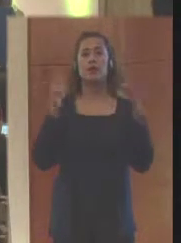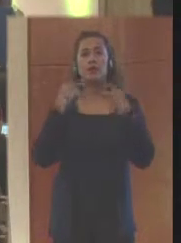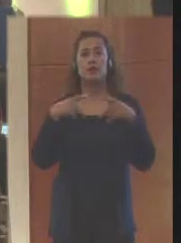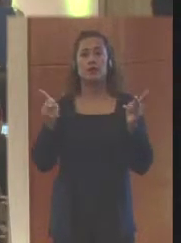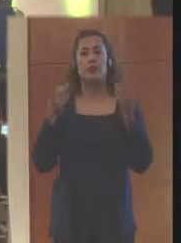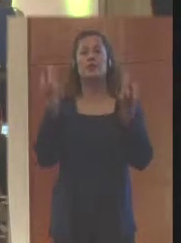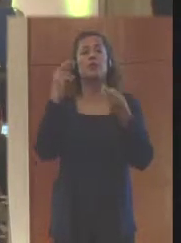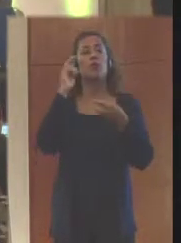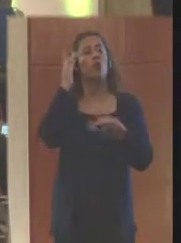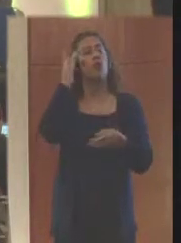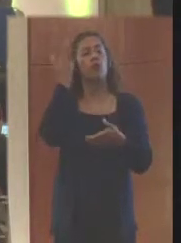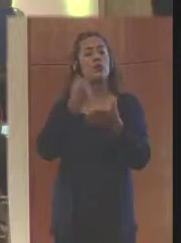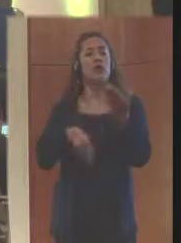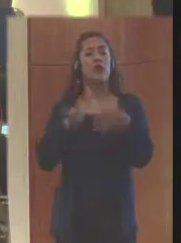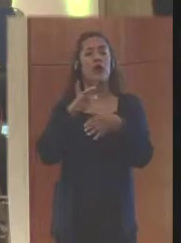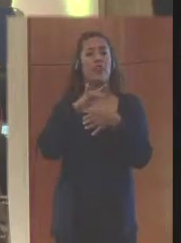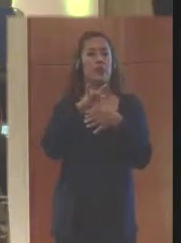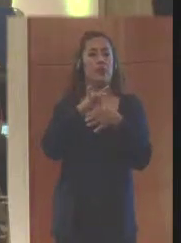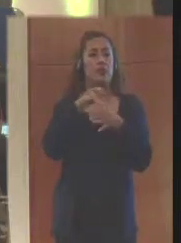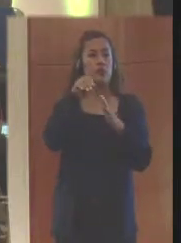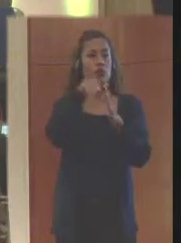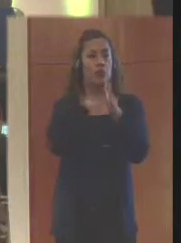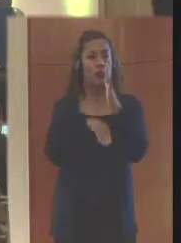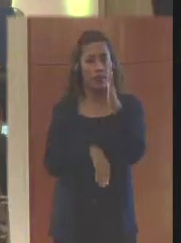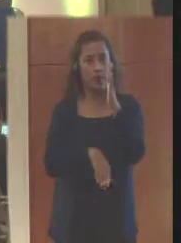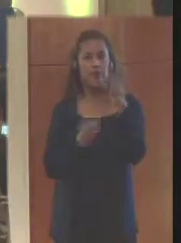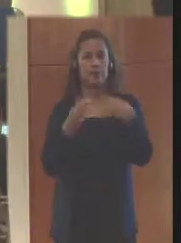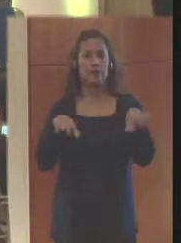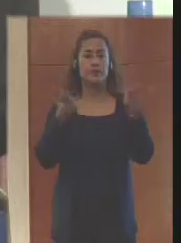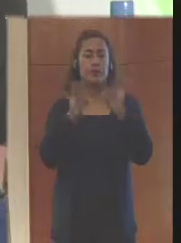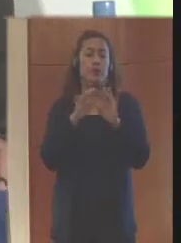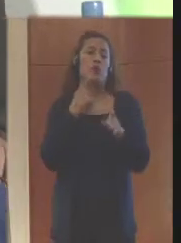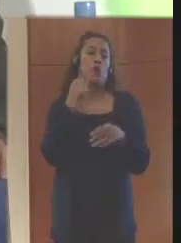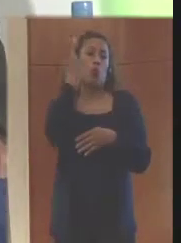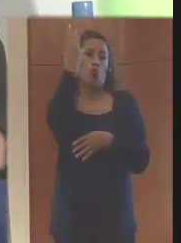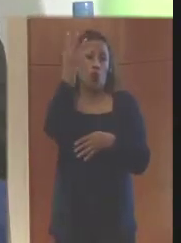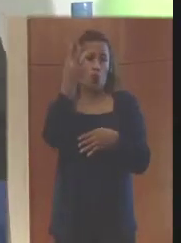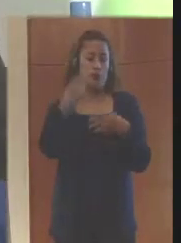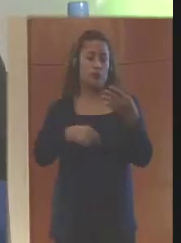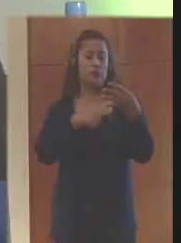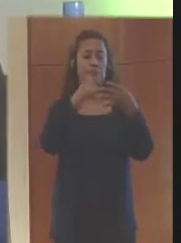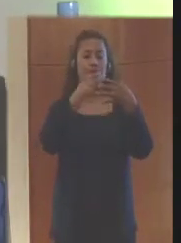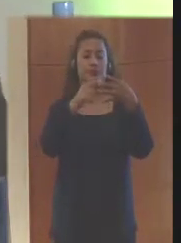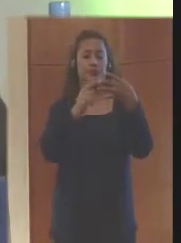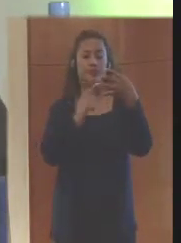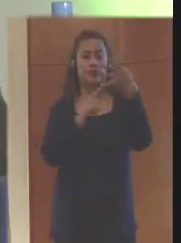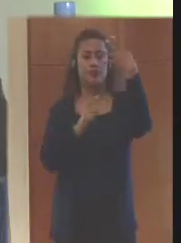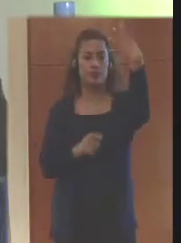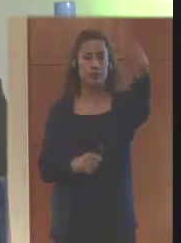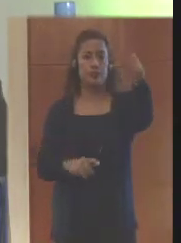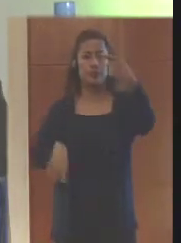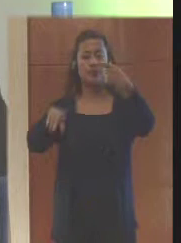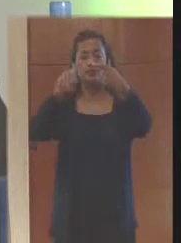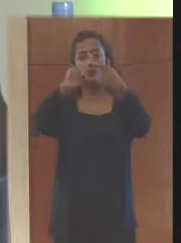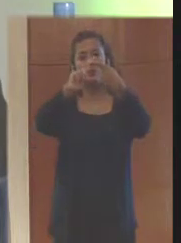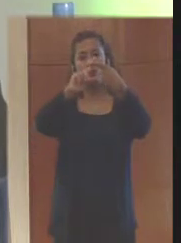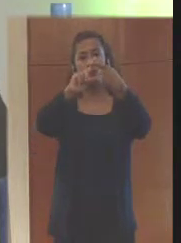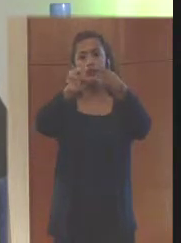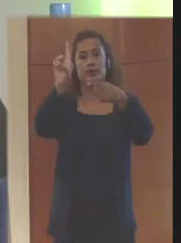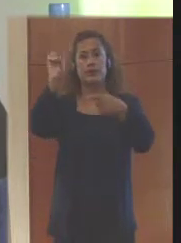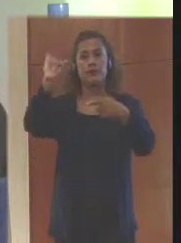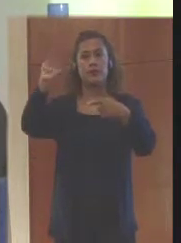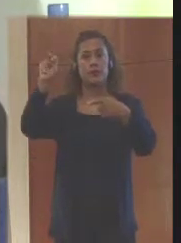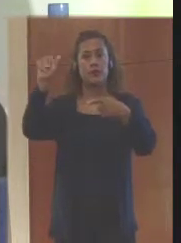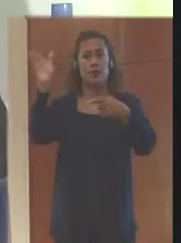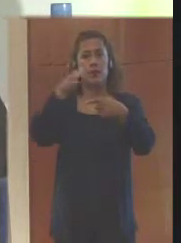Disastres. Y tenemos contemplados cuatro presentaciones. En primer lugar, Diana